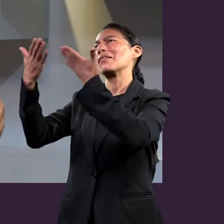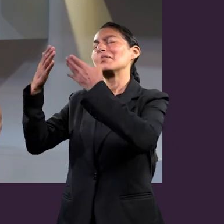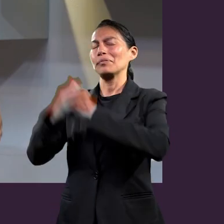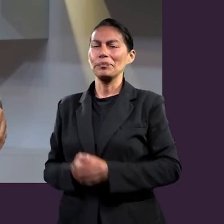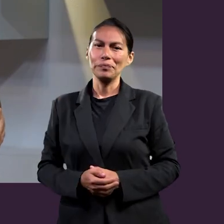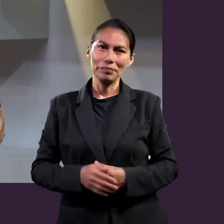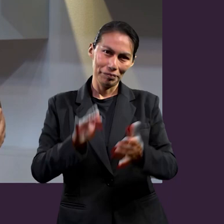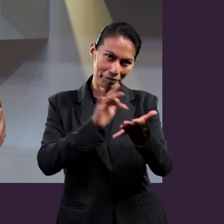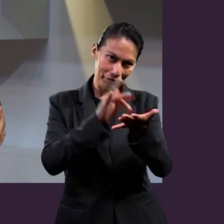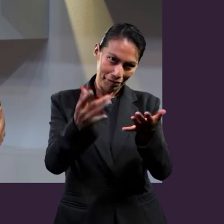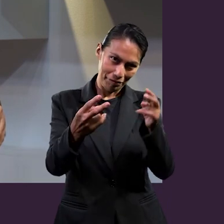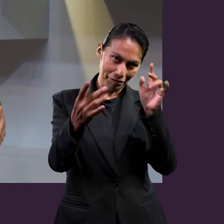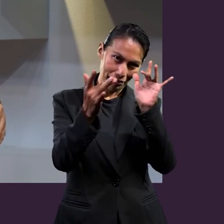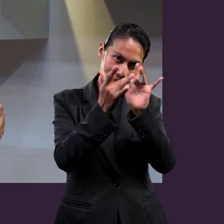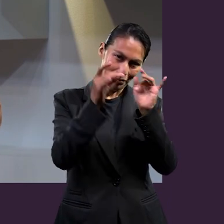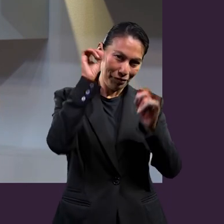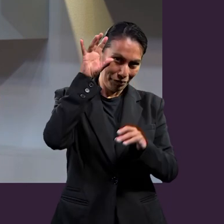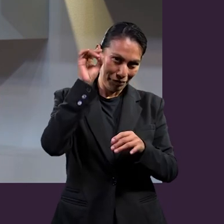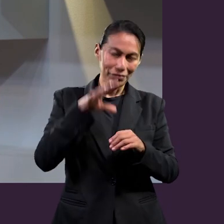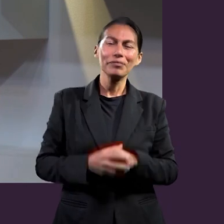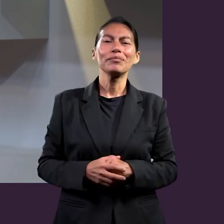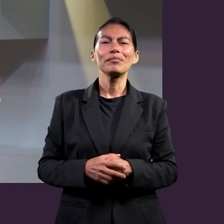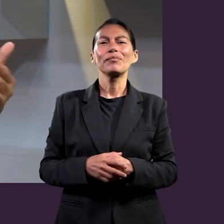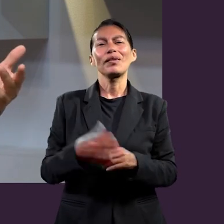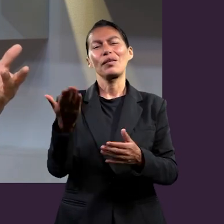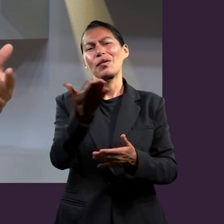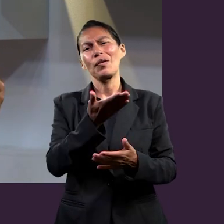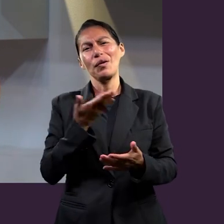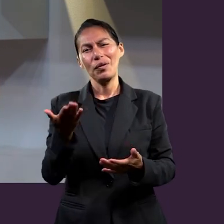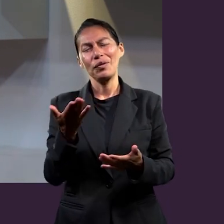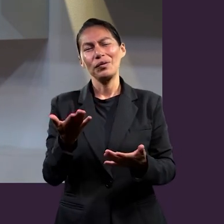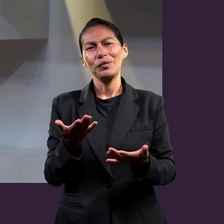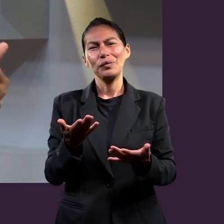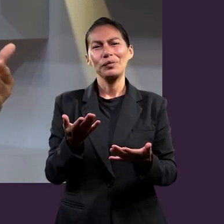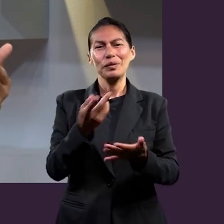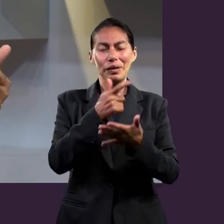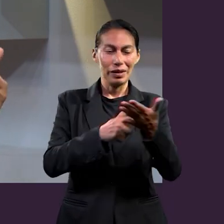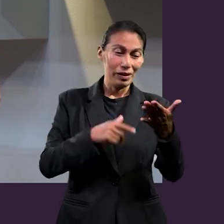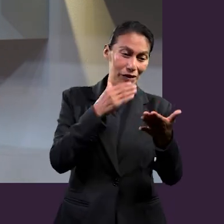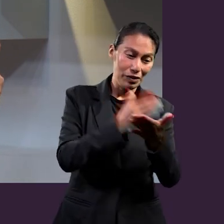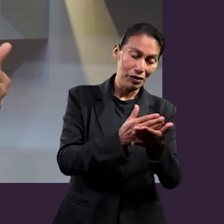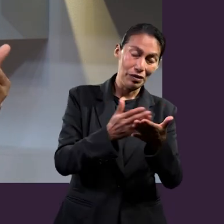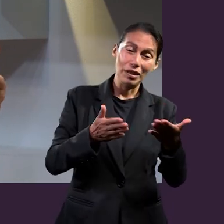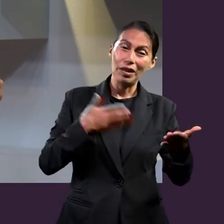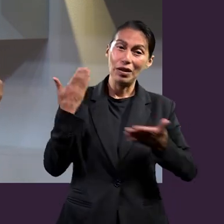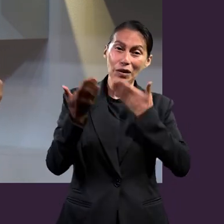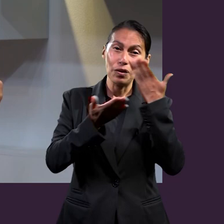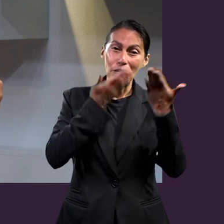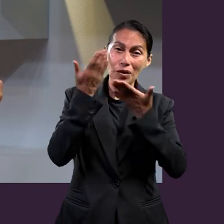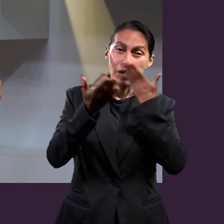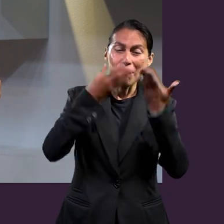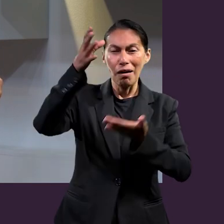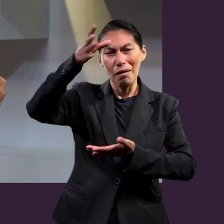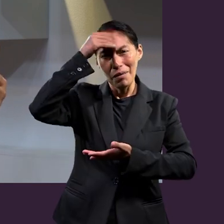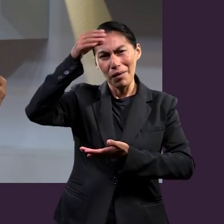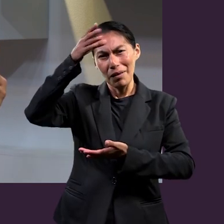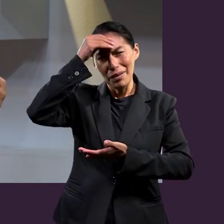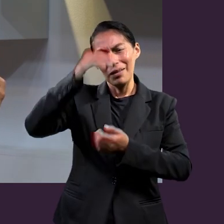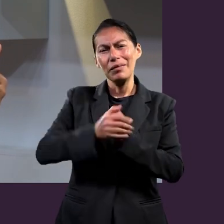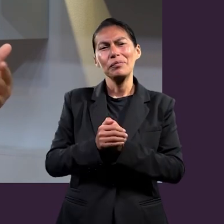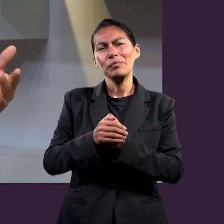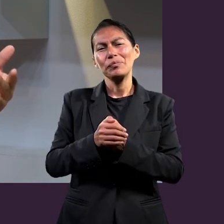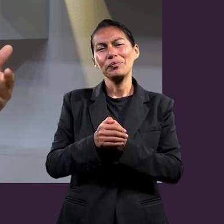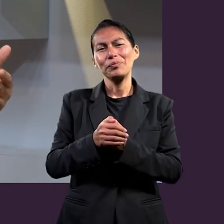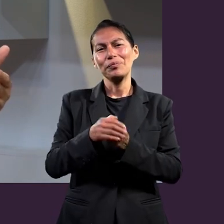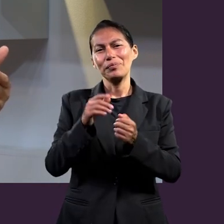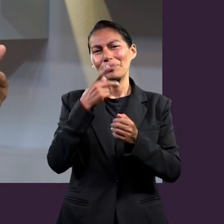bien, agradecemos a todos los que nos acompañaron. Esperamos que sigamos disfrutando de las hermosas lecciones que tiene este lindo libro